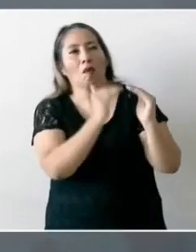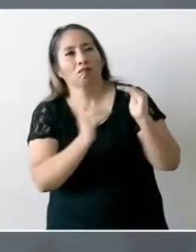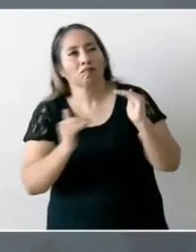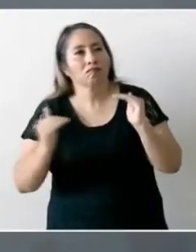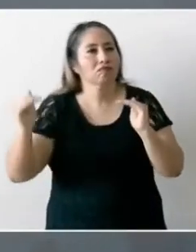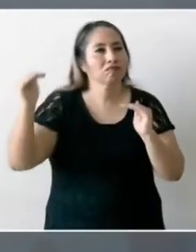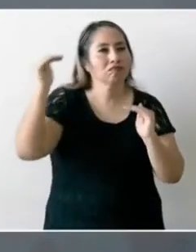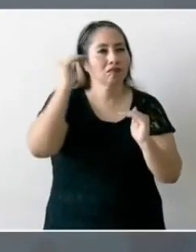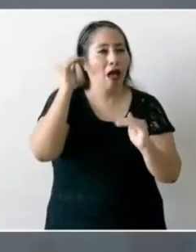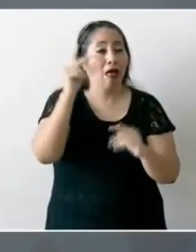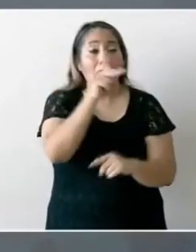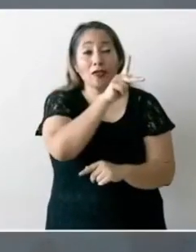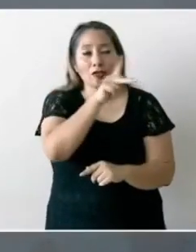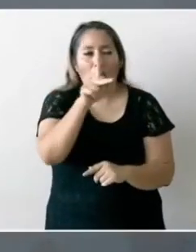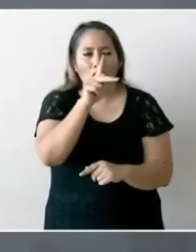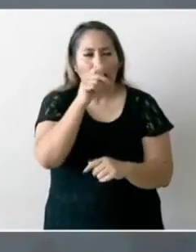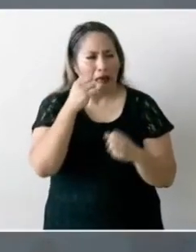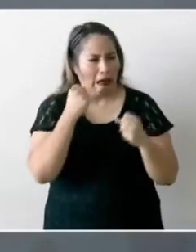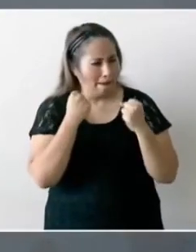que resistió